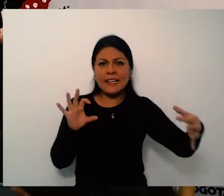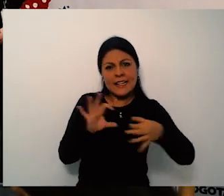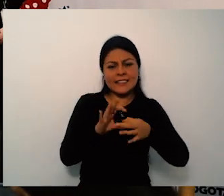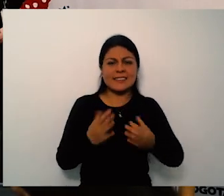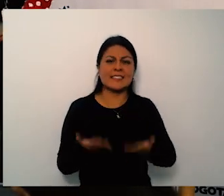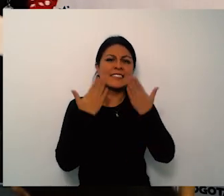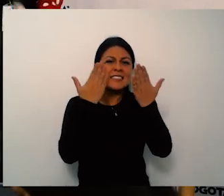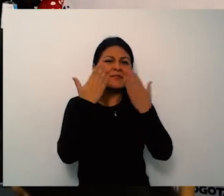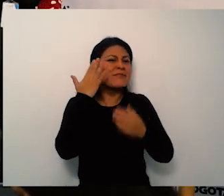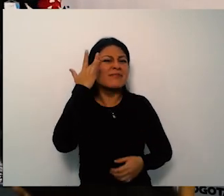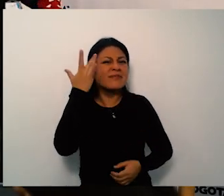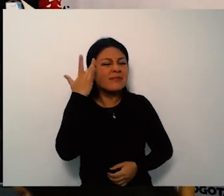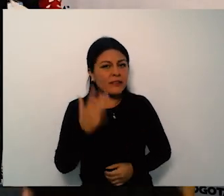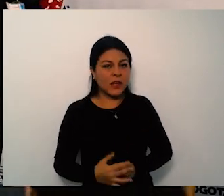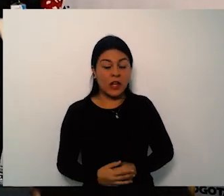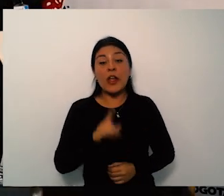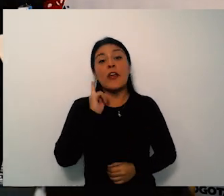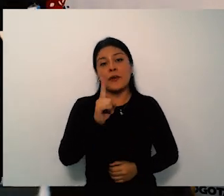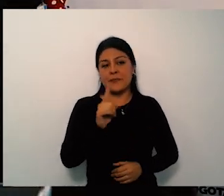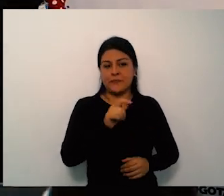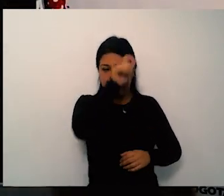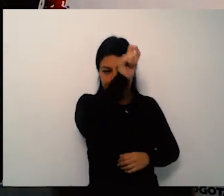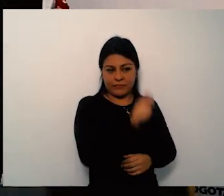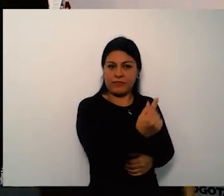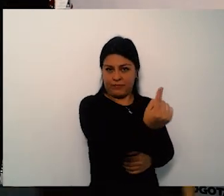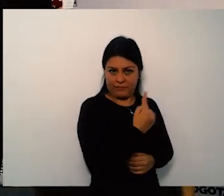que el doctor Reyes nos complemente un poquito la información